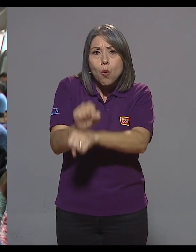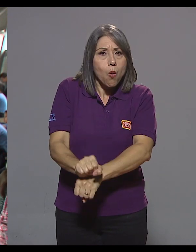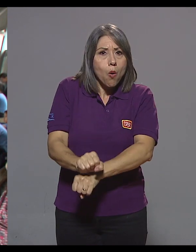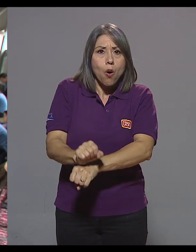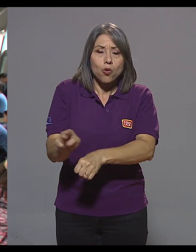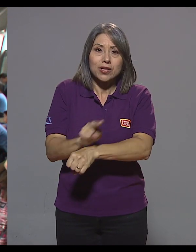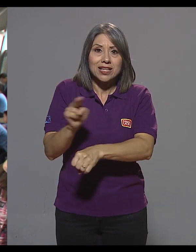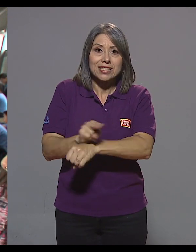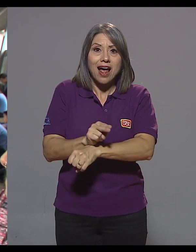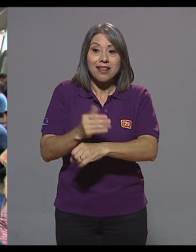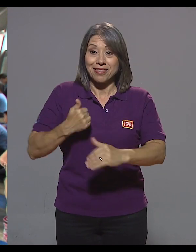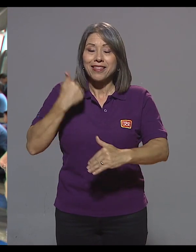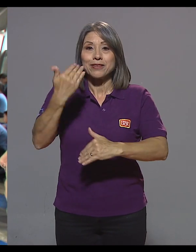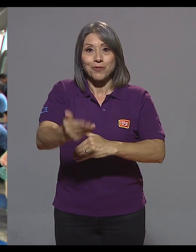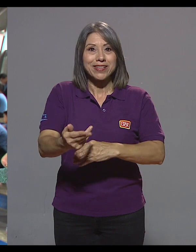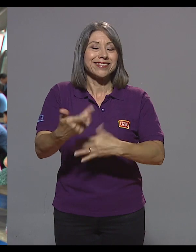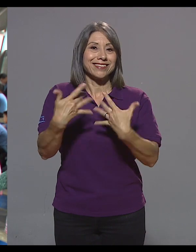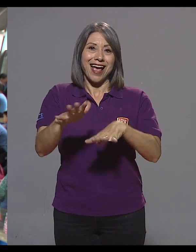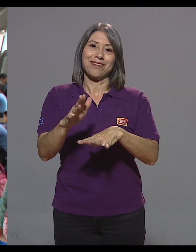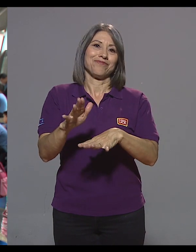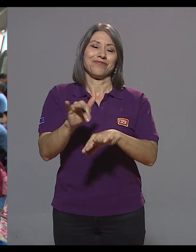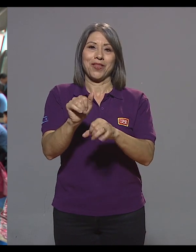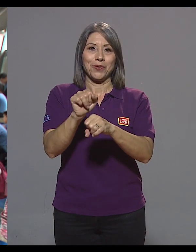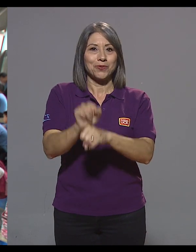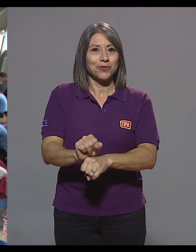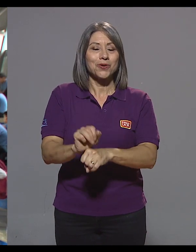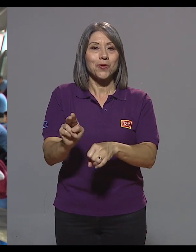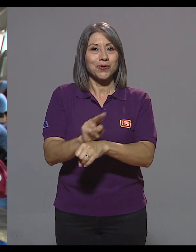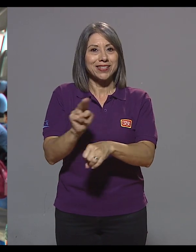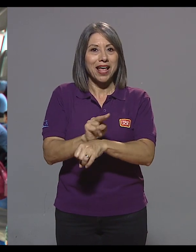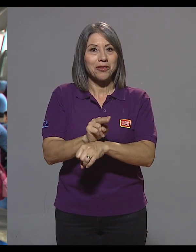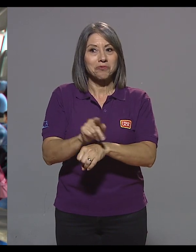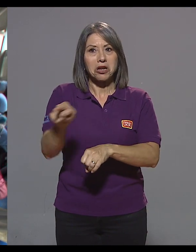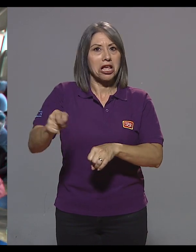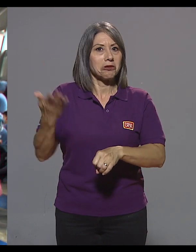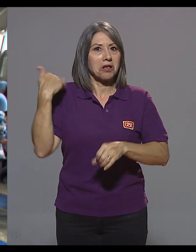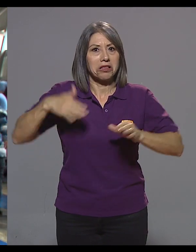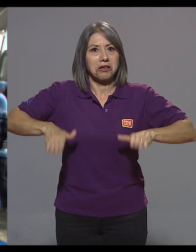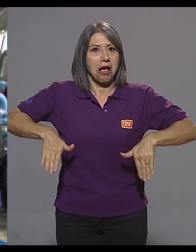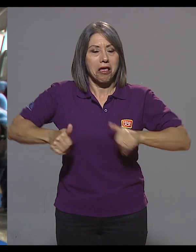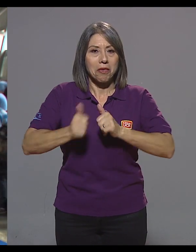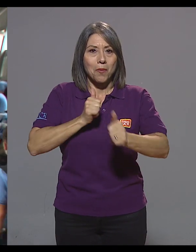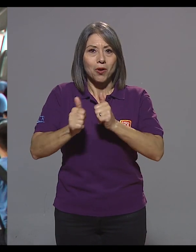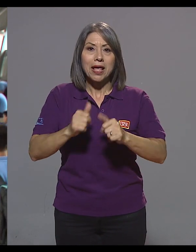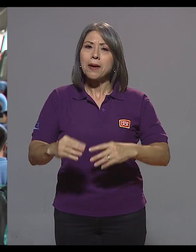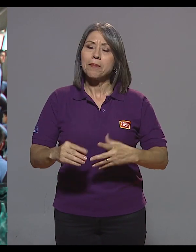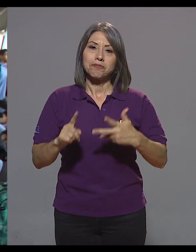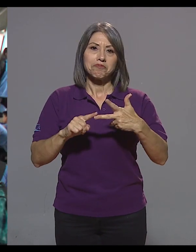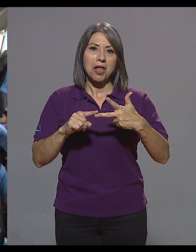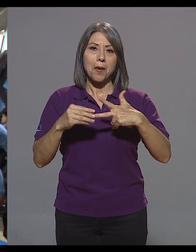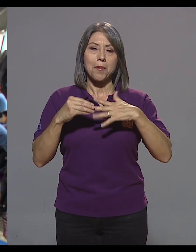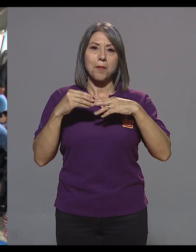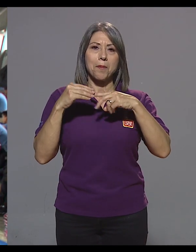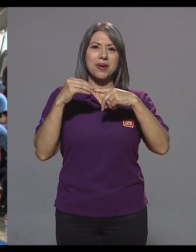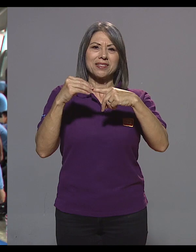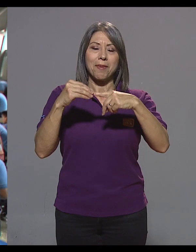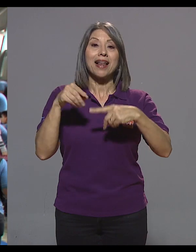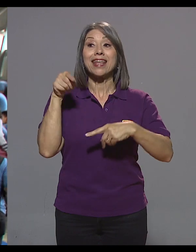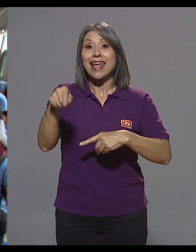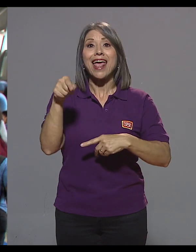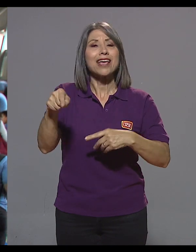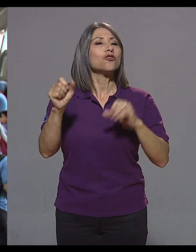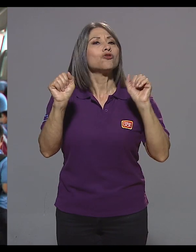se ven ya utilizándolos, ¿verdad? Porque no estaban acostumbrados a hacer deporte. Y lo principal, pues es que ellos encuentren realmente